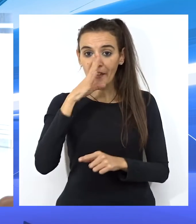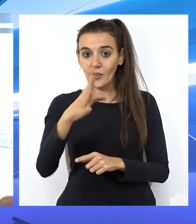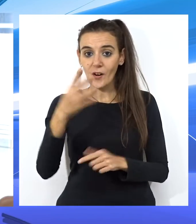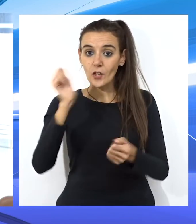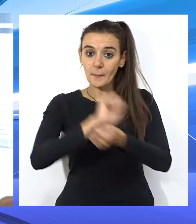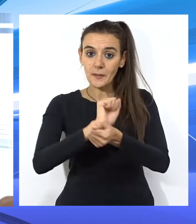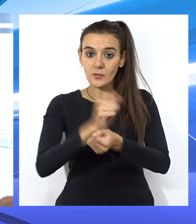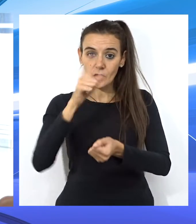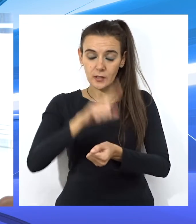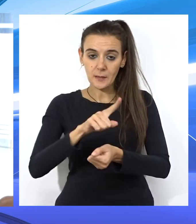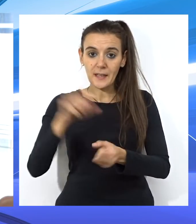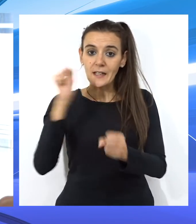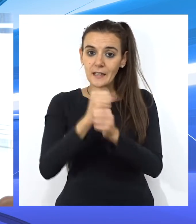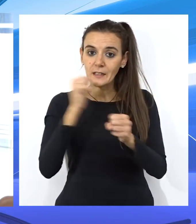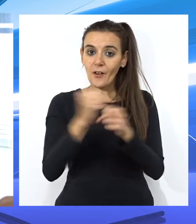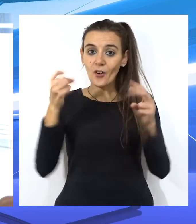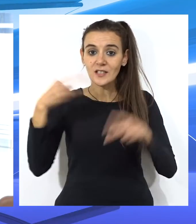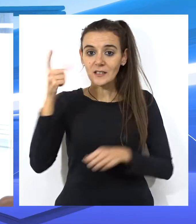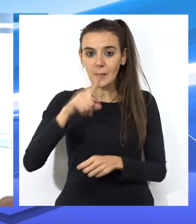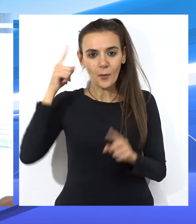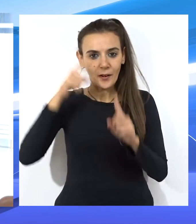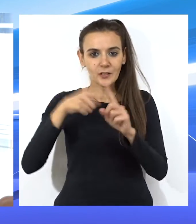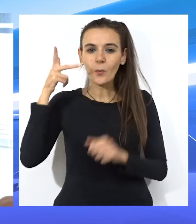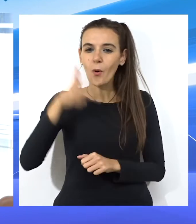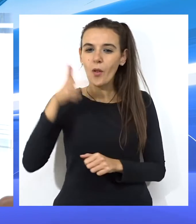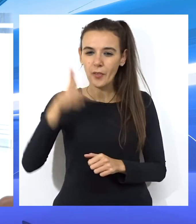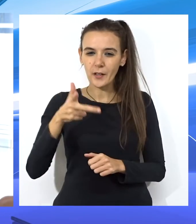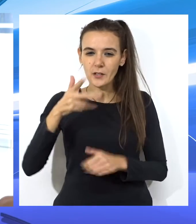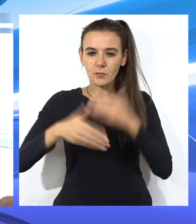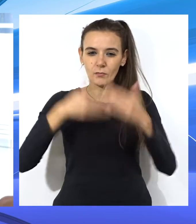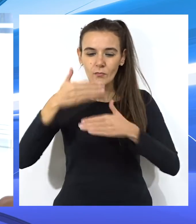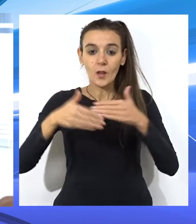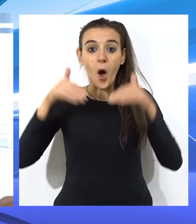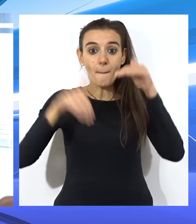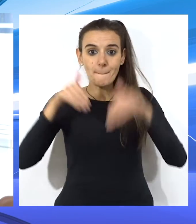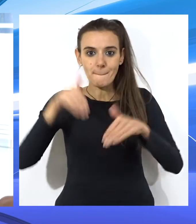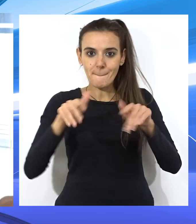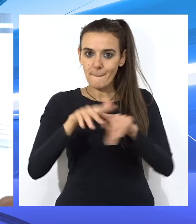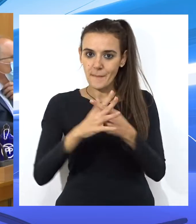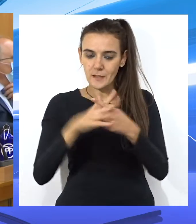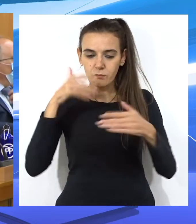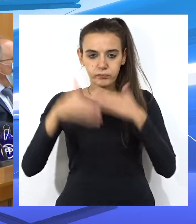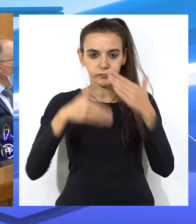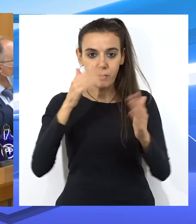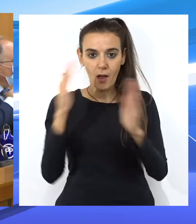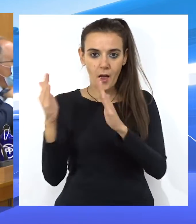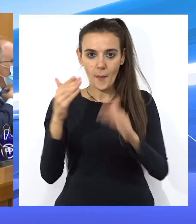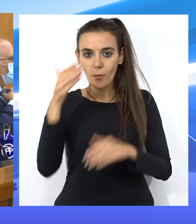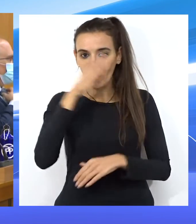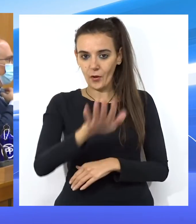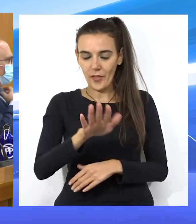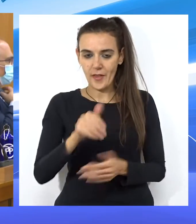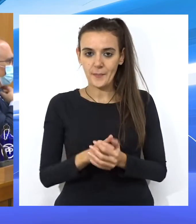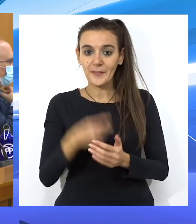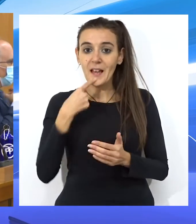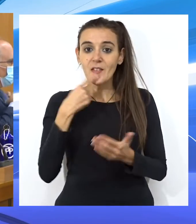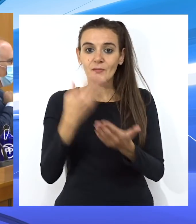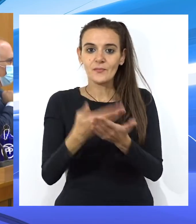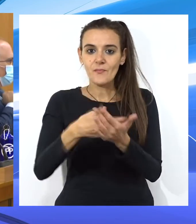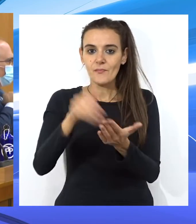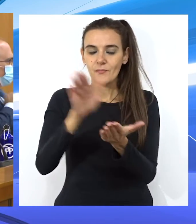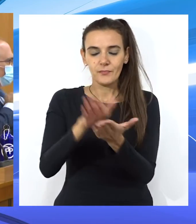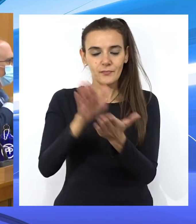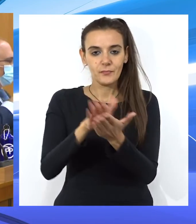prisión e inhabilitación especial para el derecho de sufragio pasivo durante el tiempo de la condena, argumenta Vox en su enmienda de